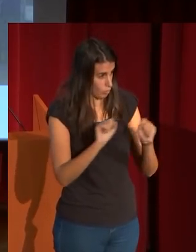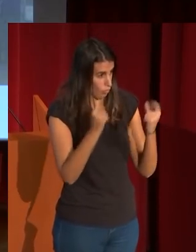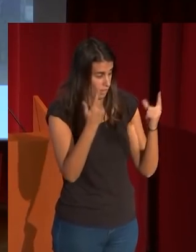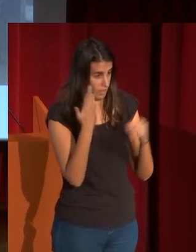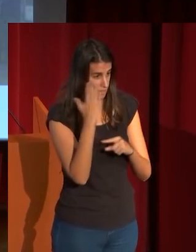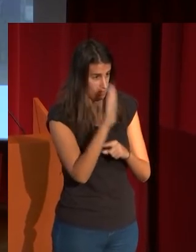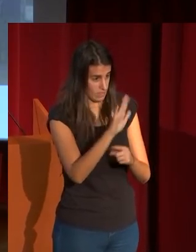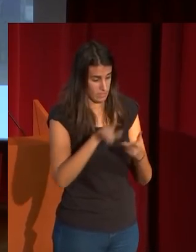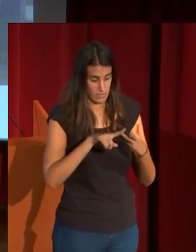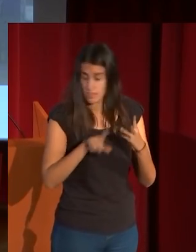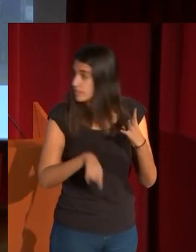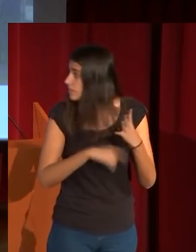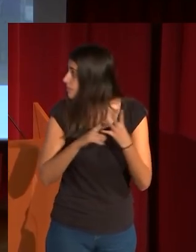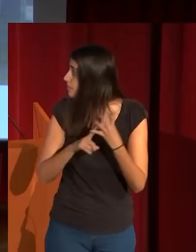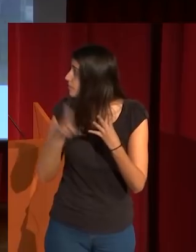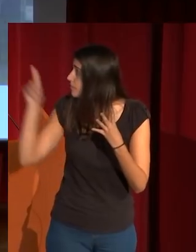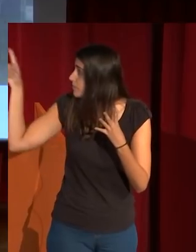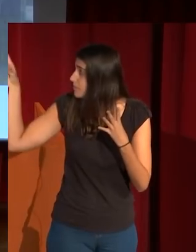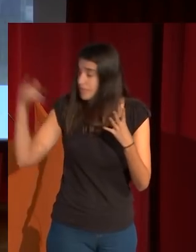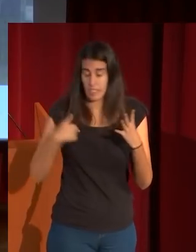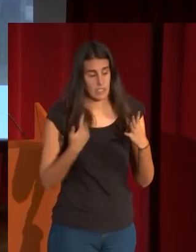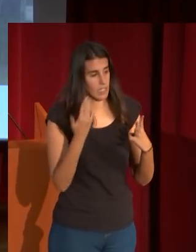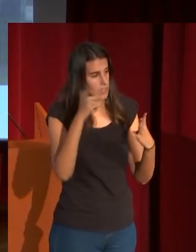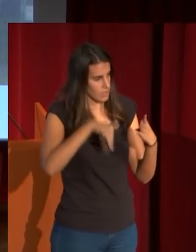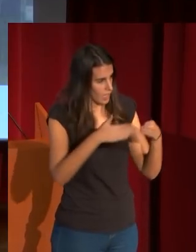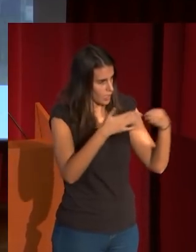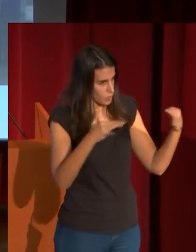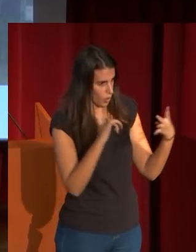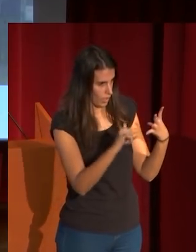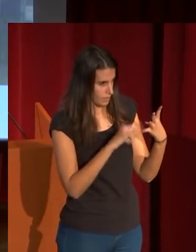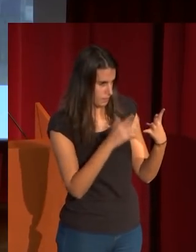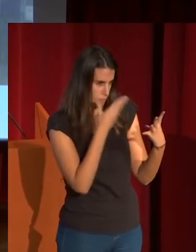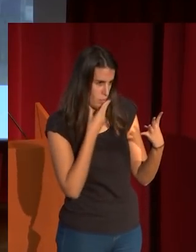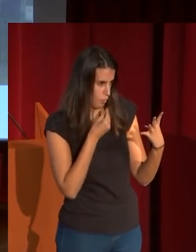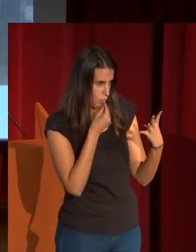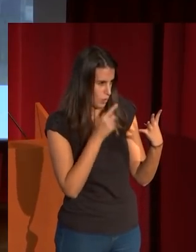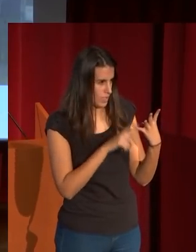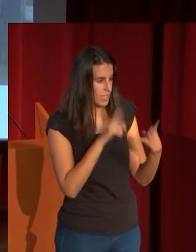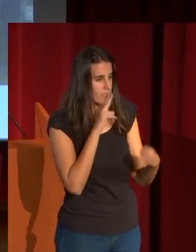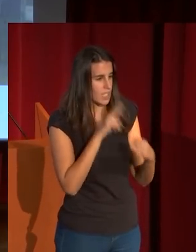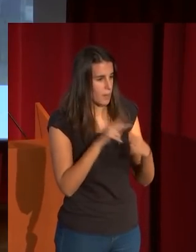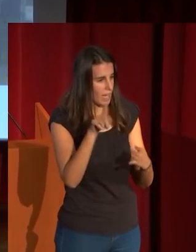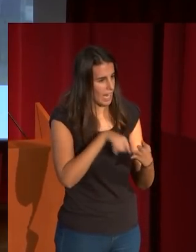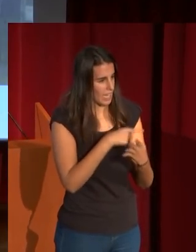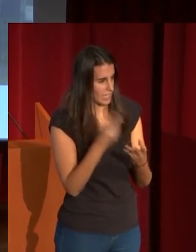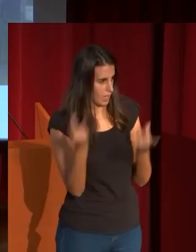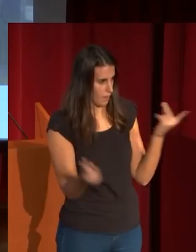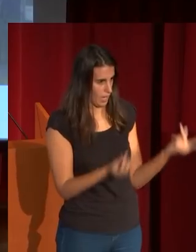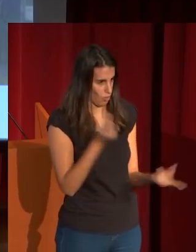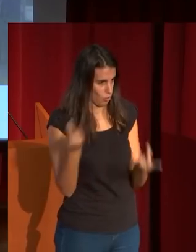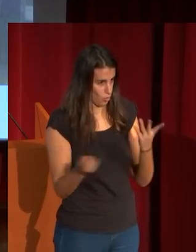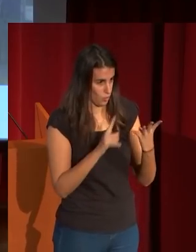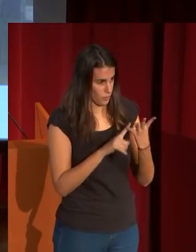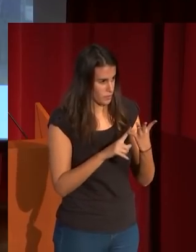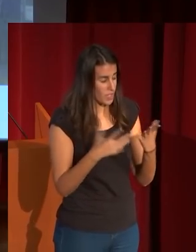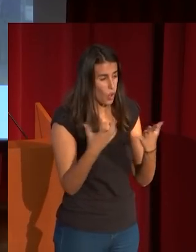también esta otra obra que no he proyectado pero que está en la exposición muy bella la gitana bailando y luego todas